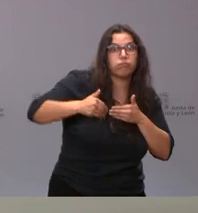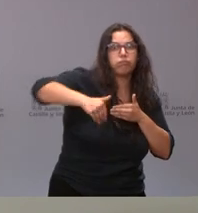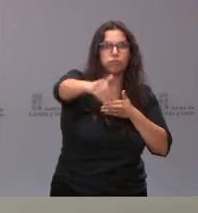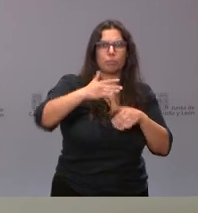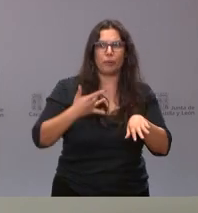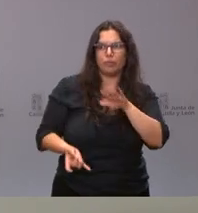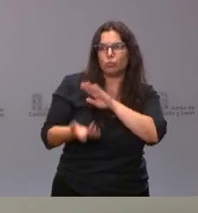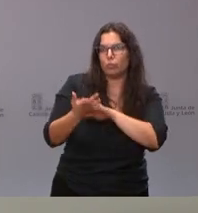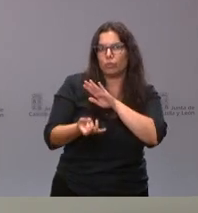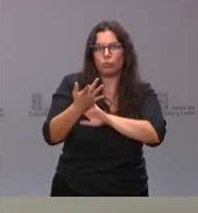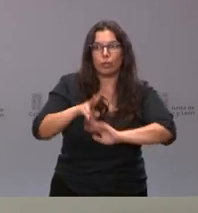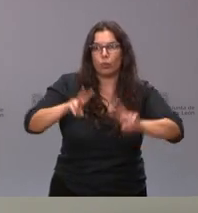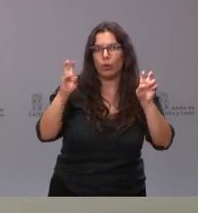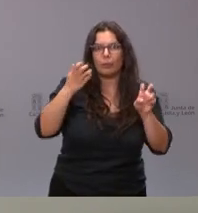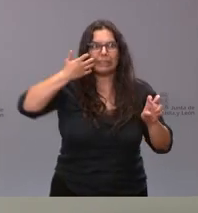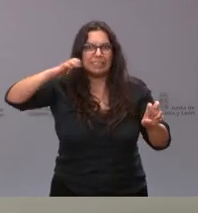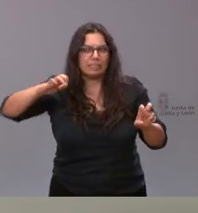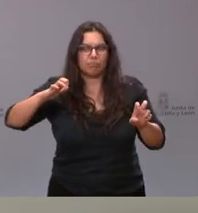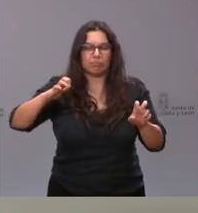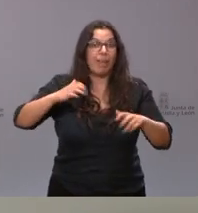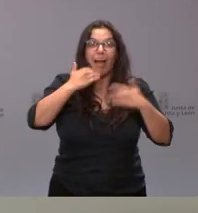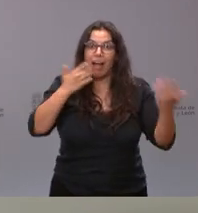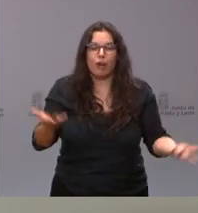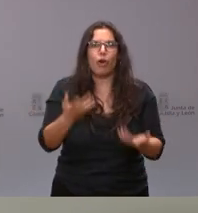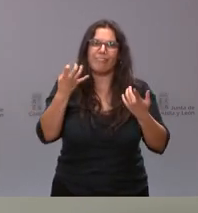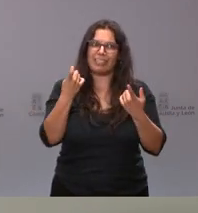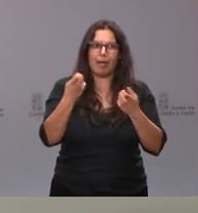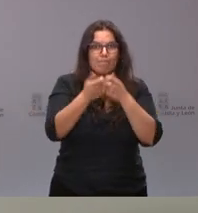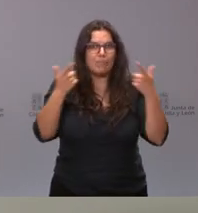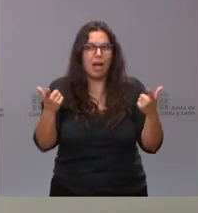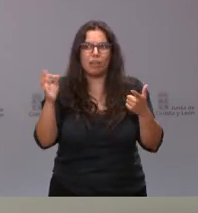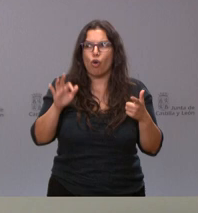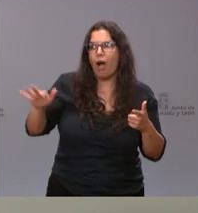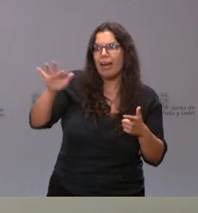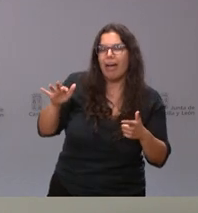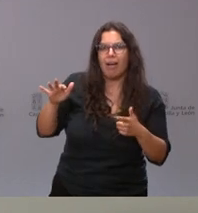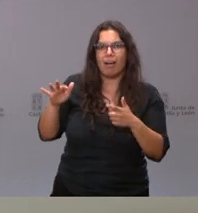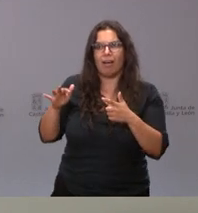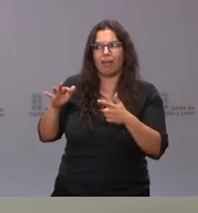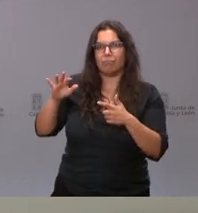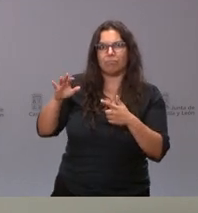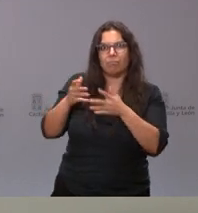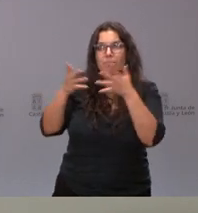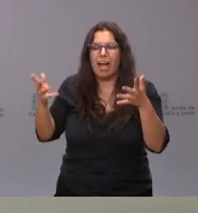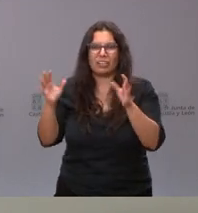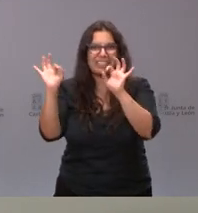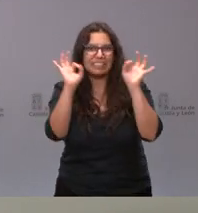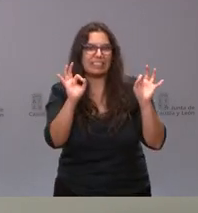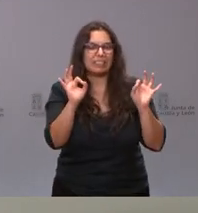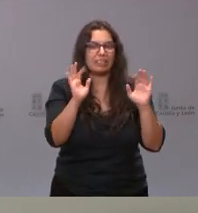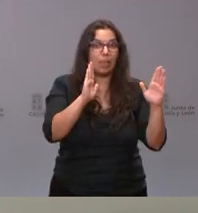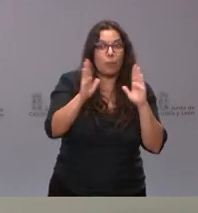dar circunstancias, singularidades, elementos que aconsejen reforzar en alguna zona, en algún área, en alguna especificidad, bien